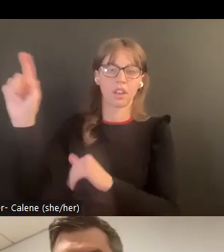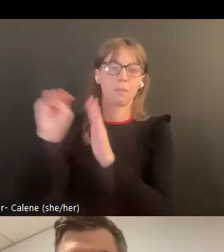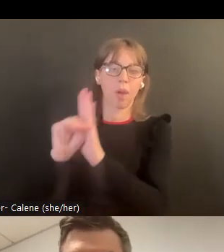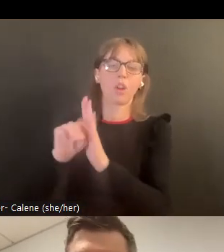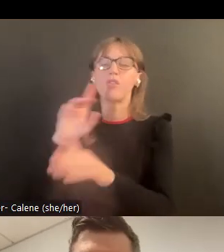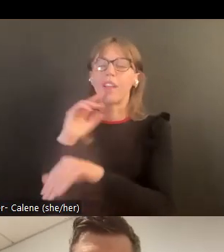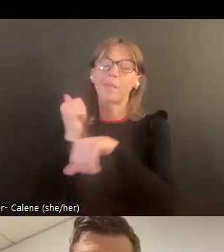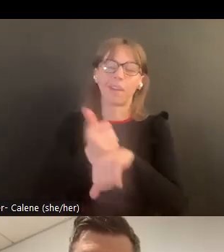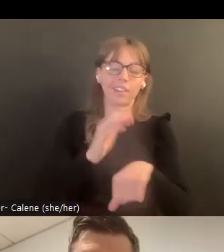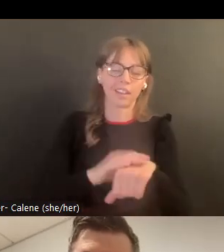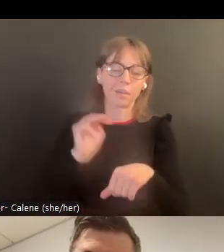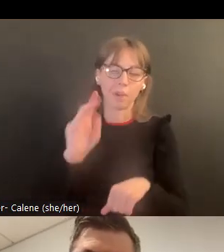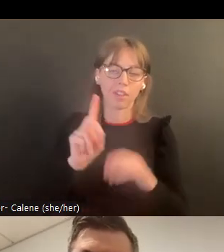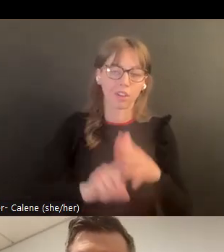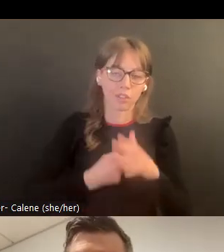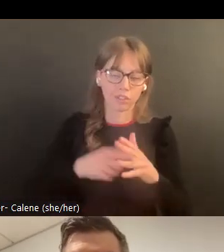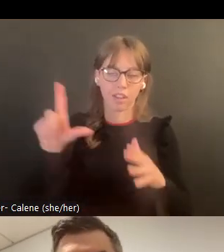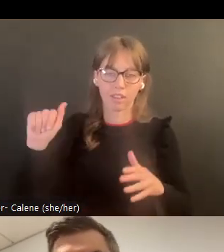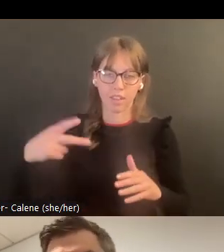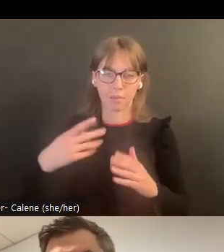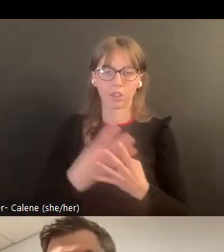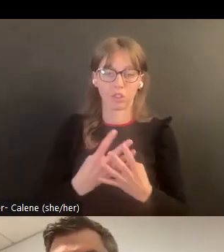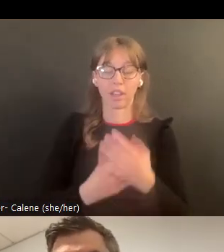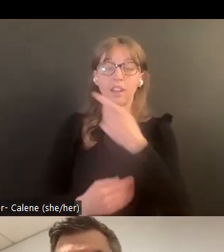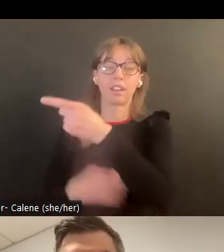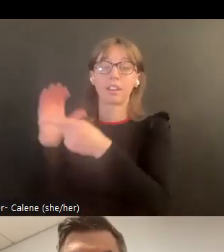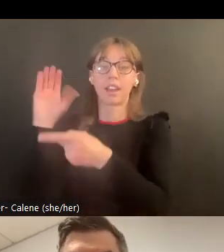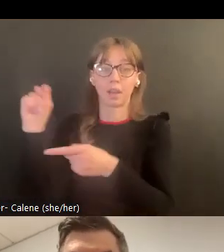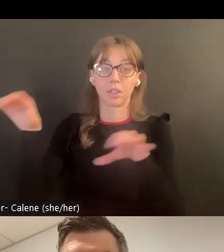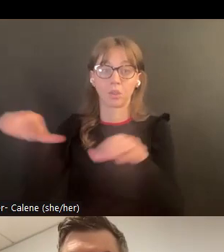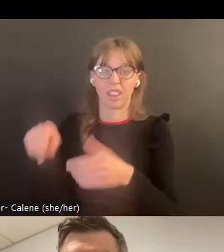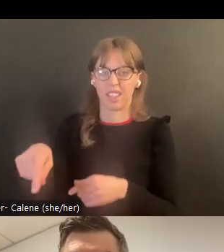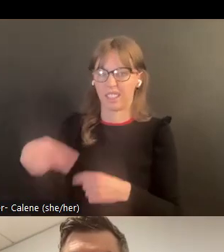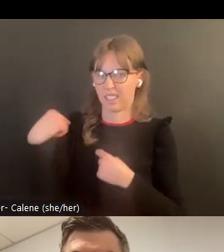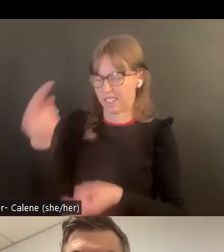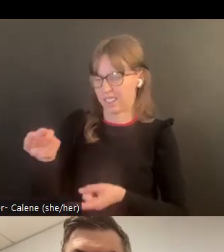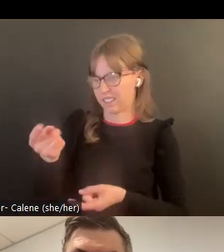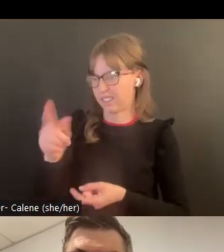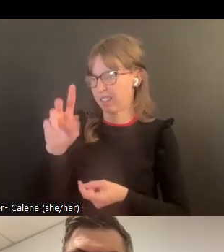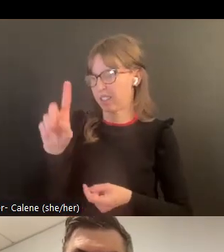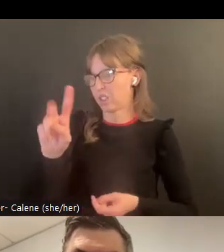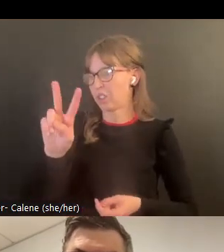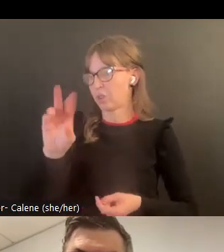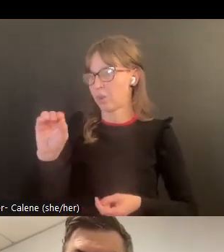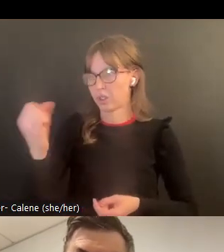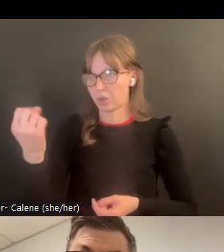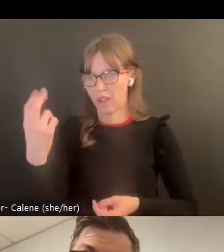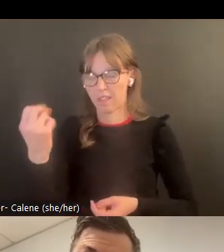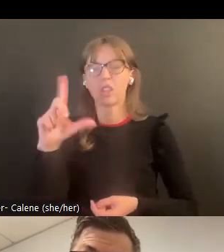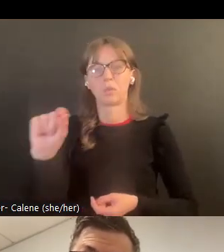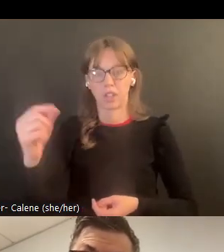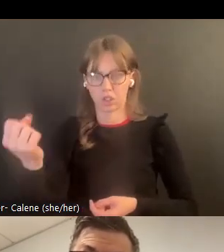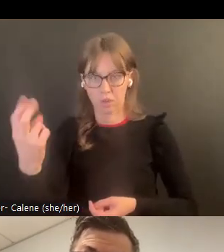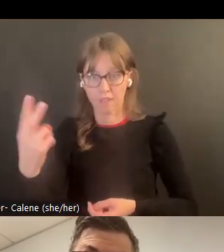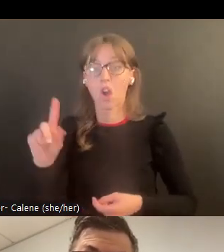nosotros estamos considerando basarlo en lo que sería el modelo Connecticut Connecticut lo ha estado